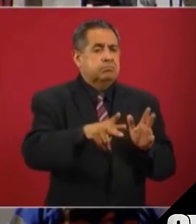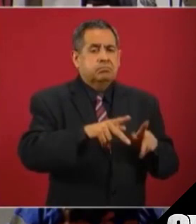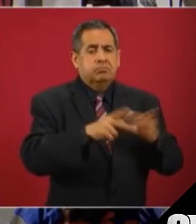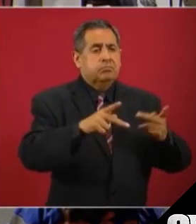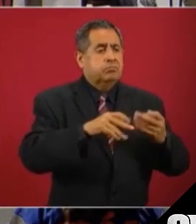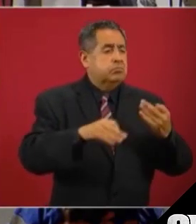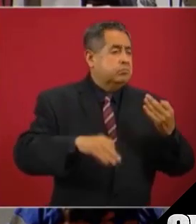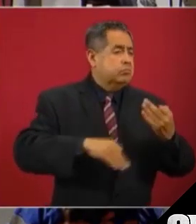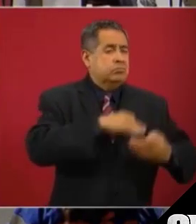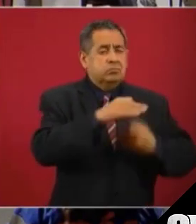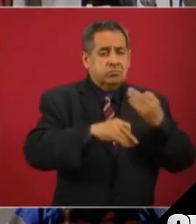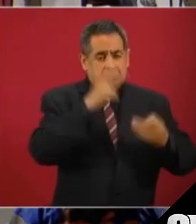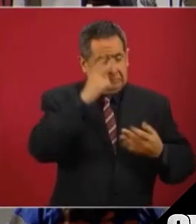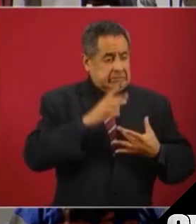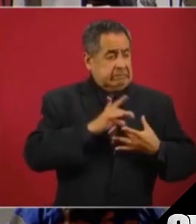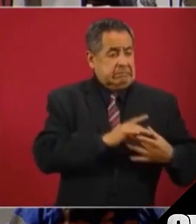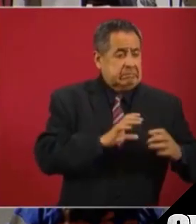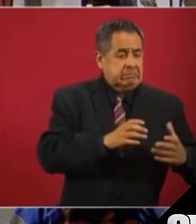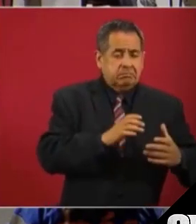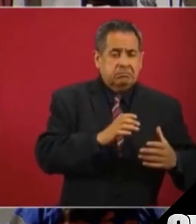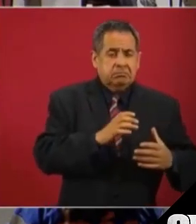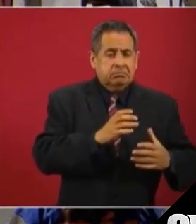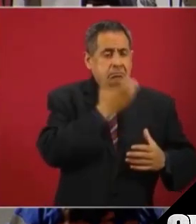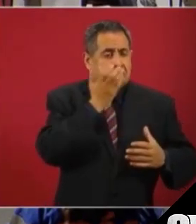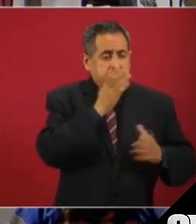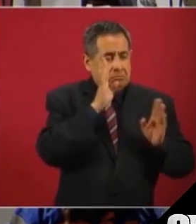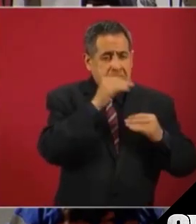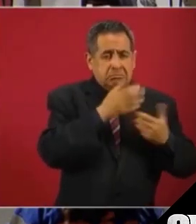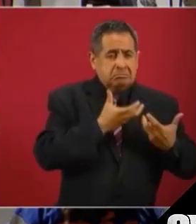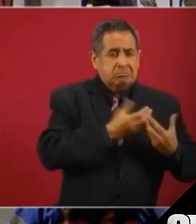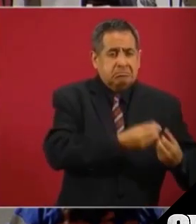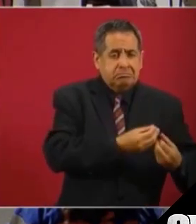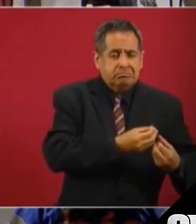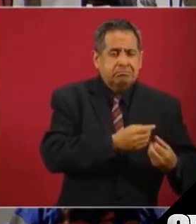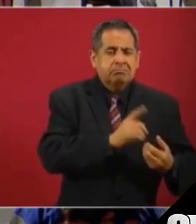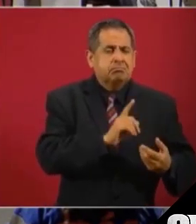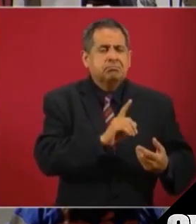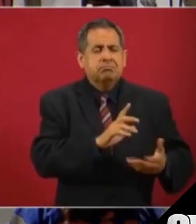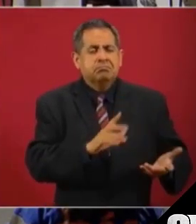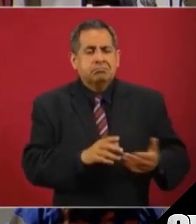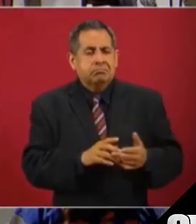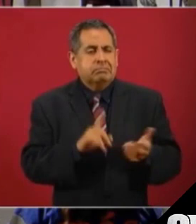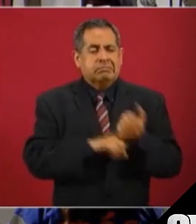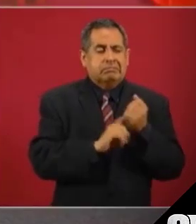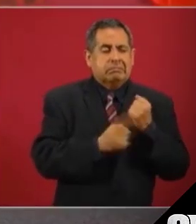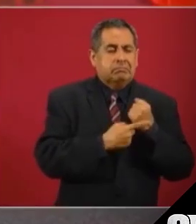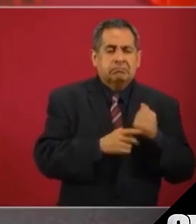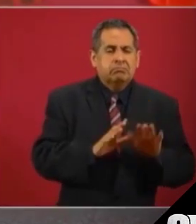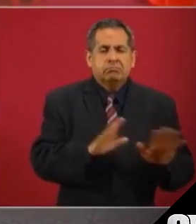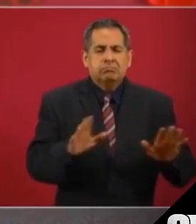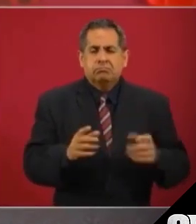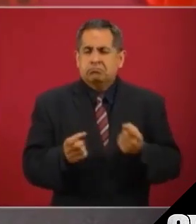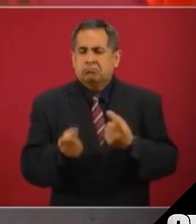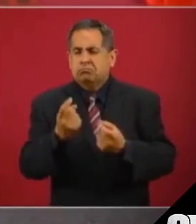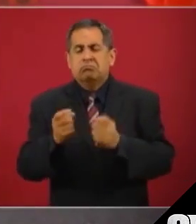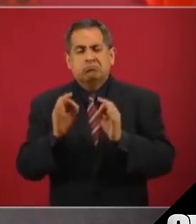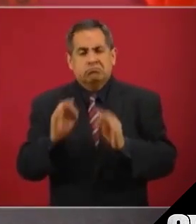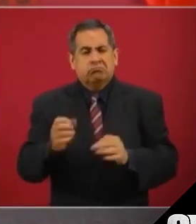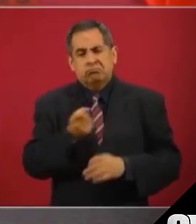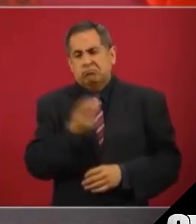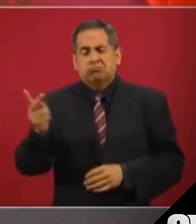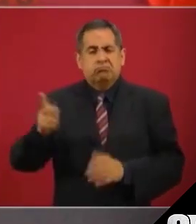está a favor de grupos e intereses creados. Hay